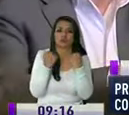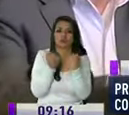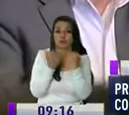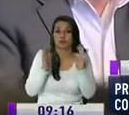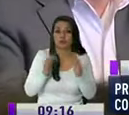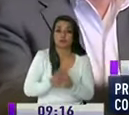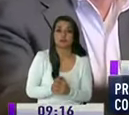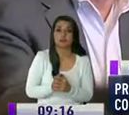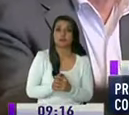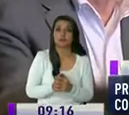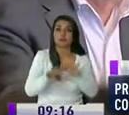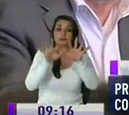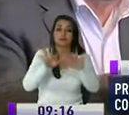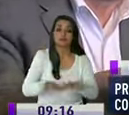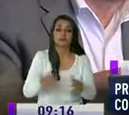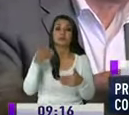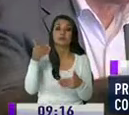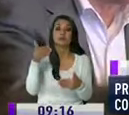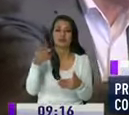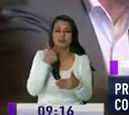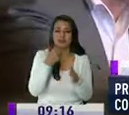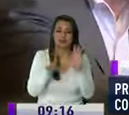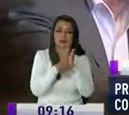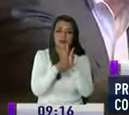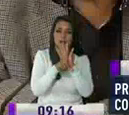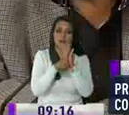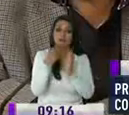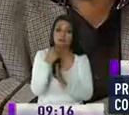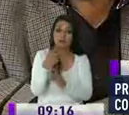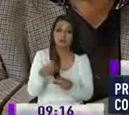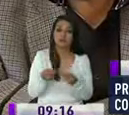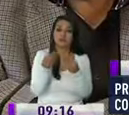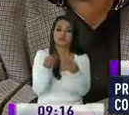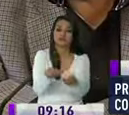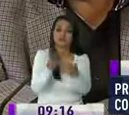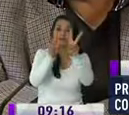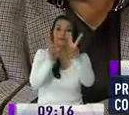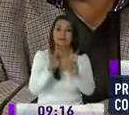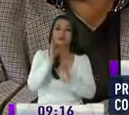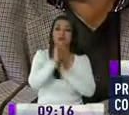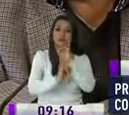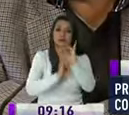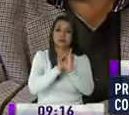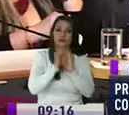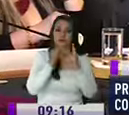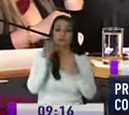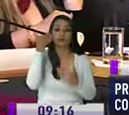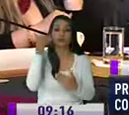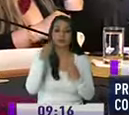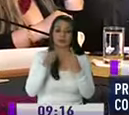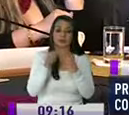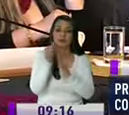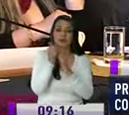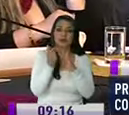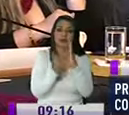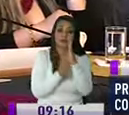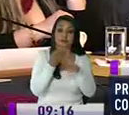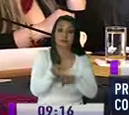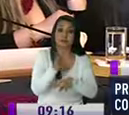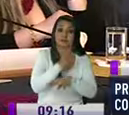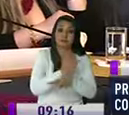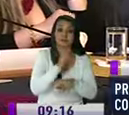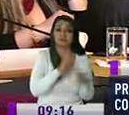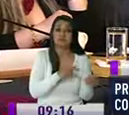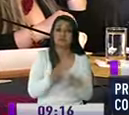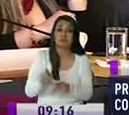secretario de la política Miguel Carabajal además de los criterios expuestos en materia internacional política y de agenda legislativa se prevé